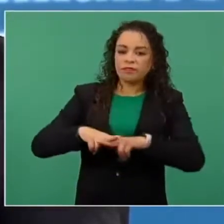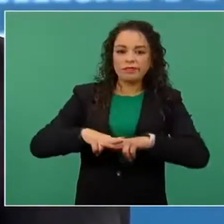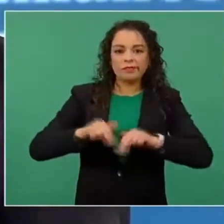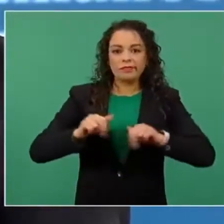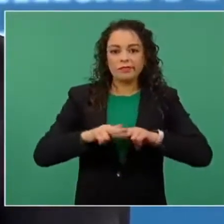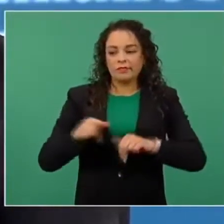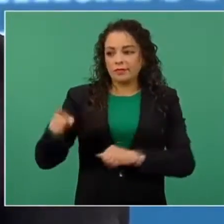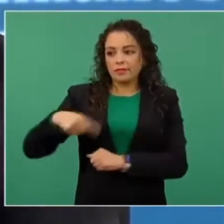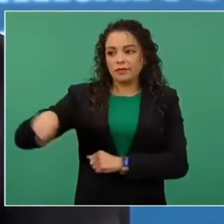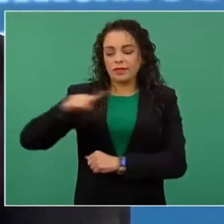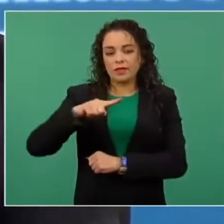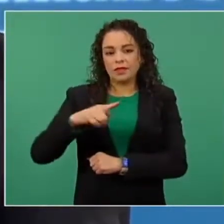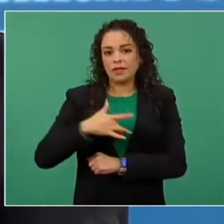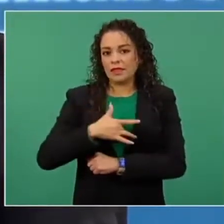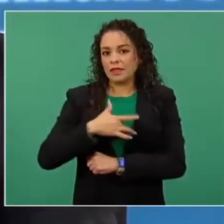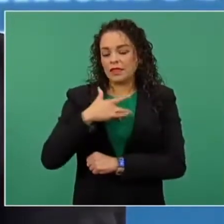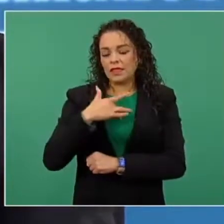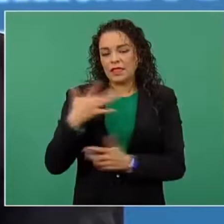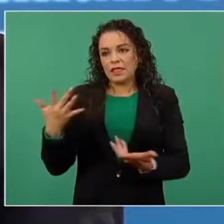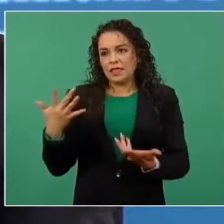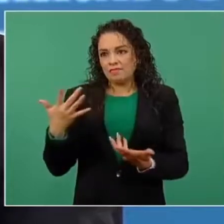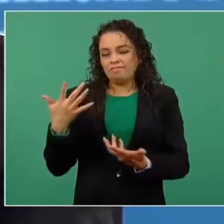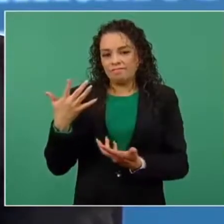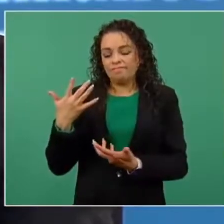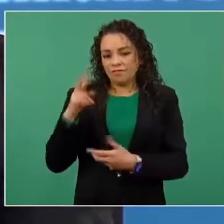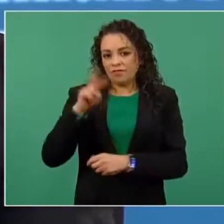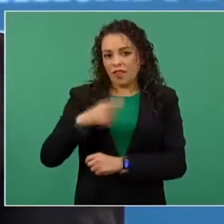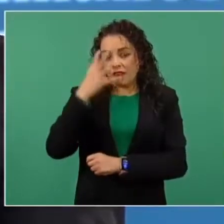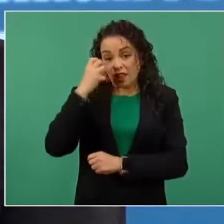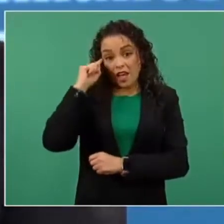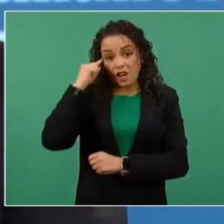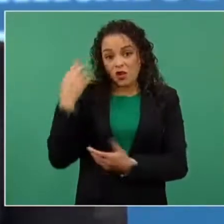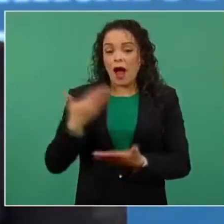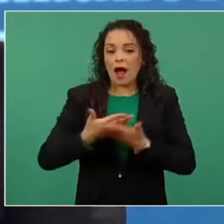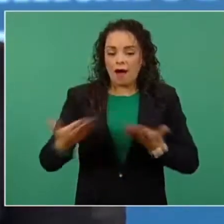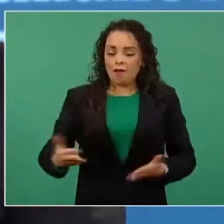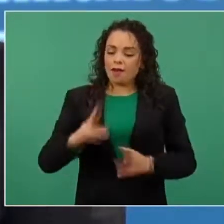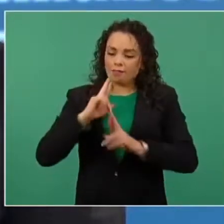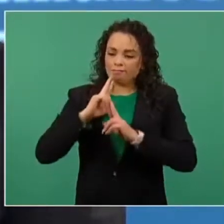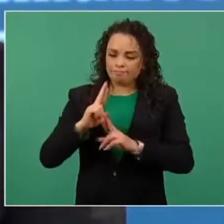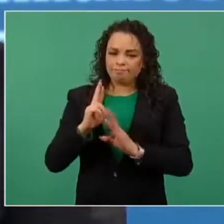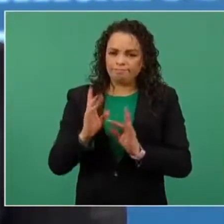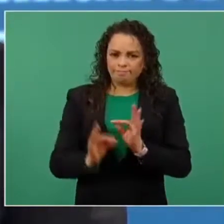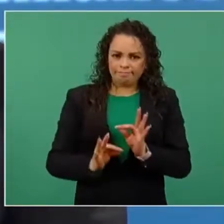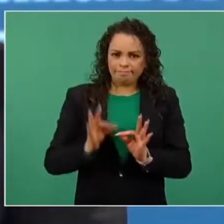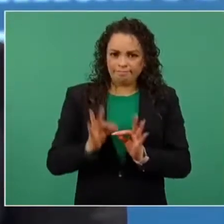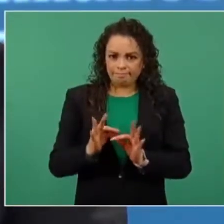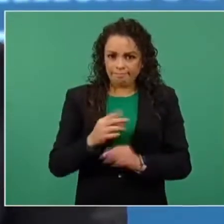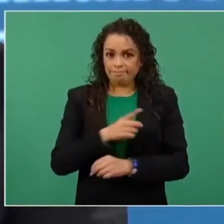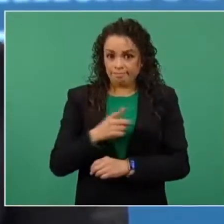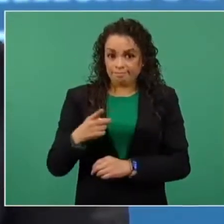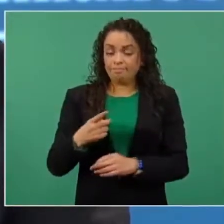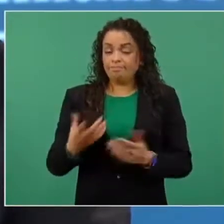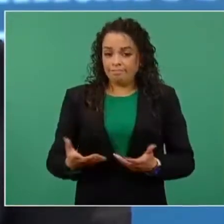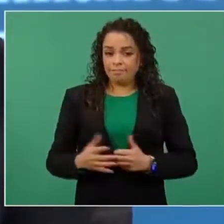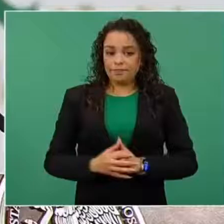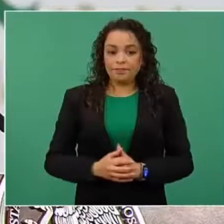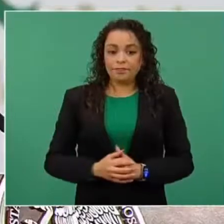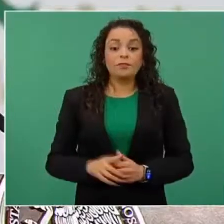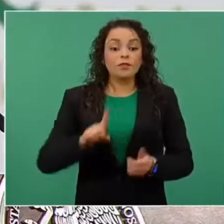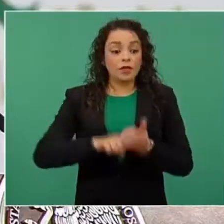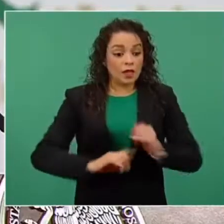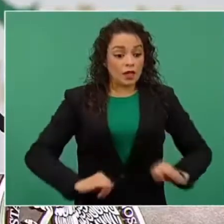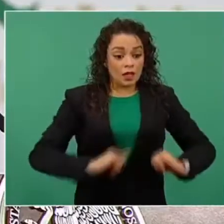dar respuestas muy concretas y puntuales. Y en segundo lugar, fortalecer las capacidades institucionales